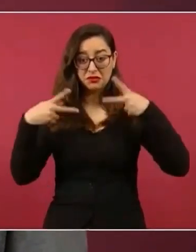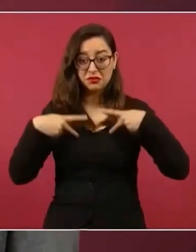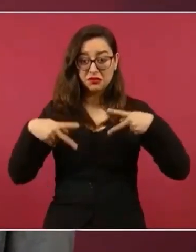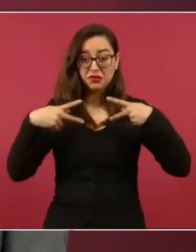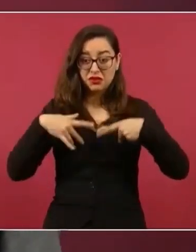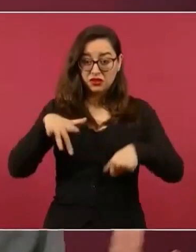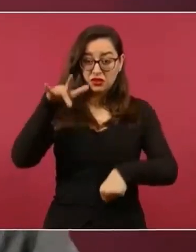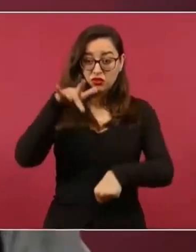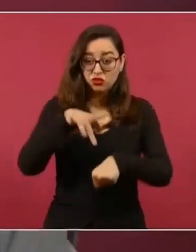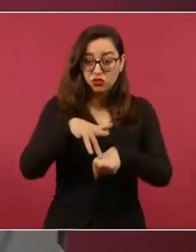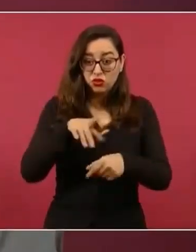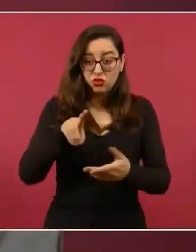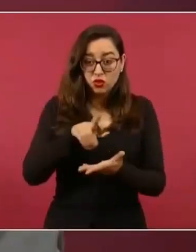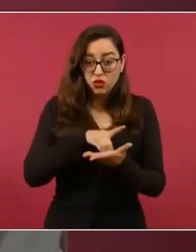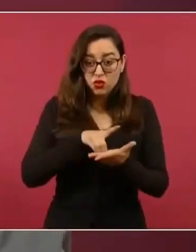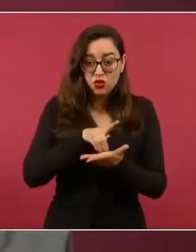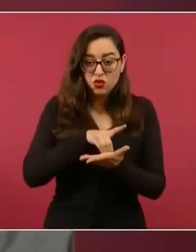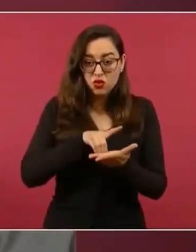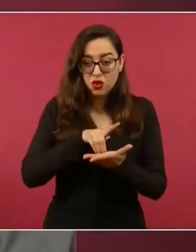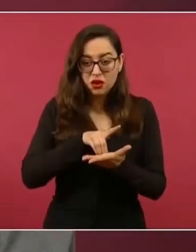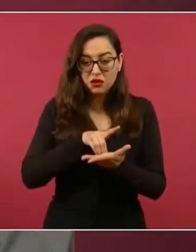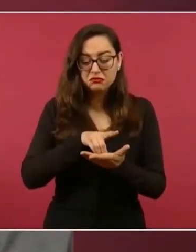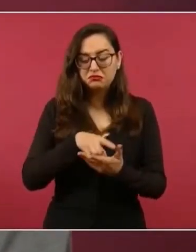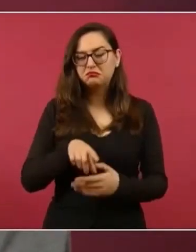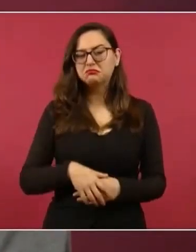¿Cómo enfrentar eso?